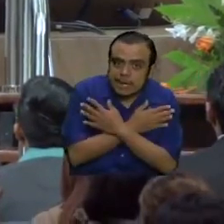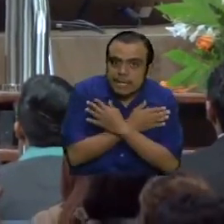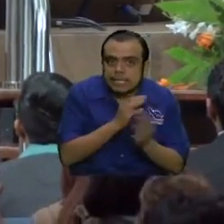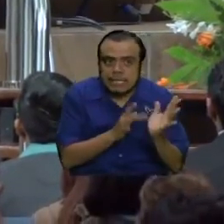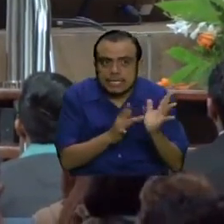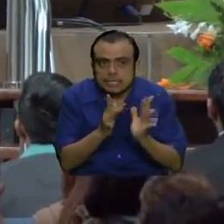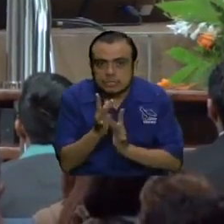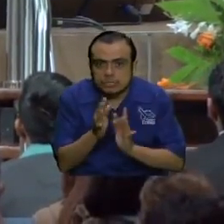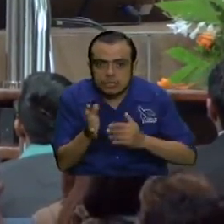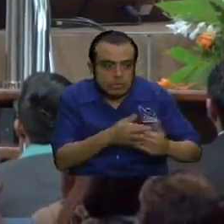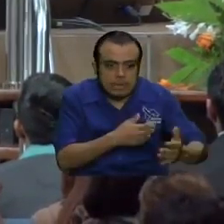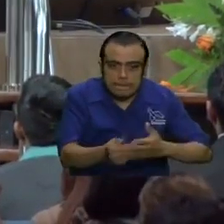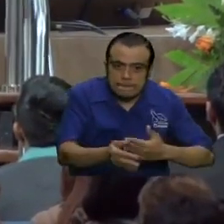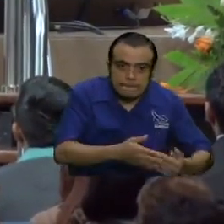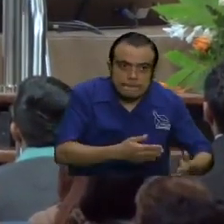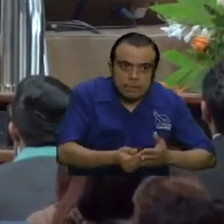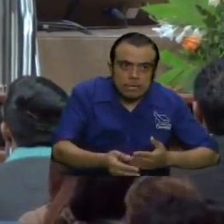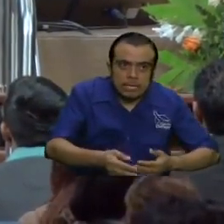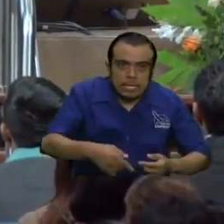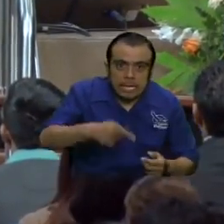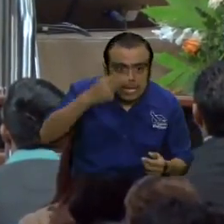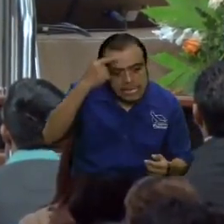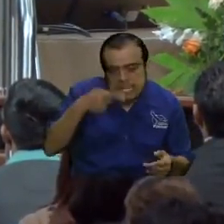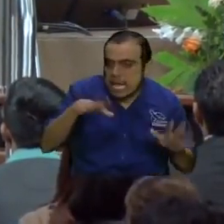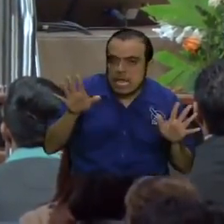no importa que día sea el tuyo sí